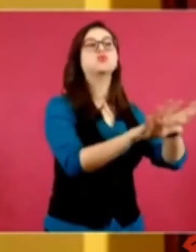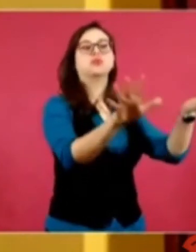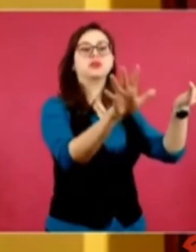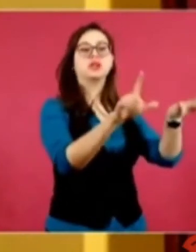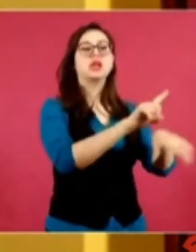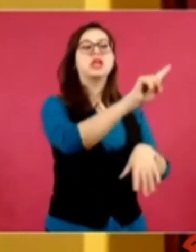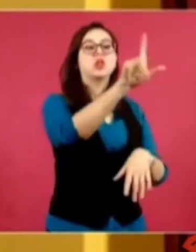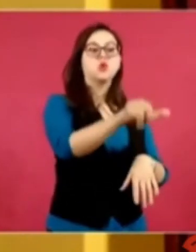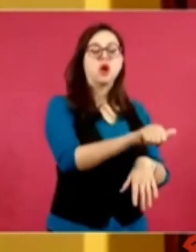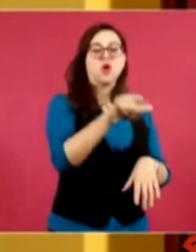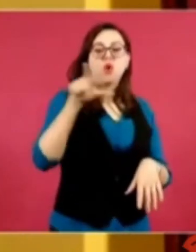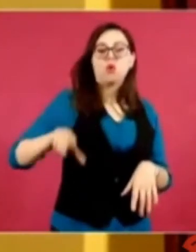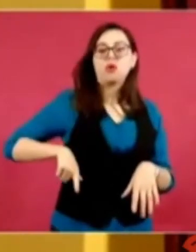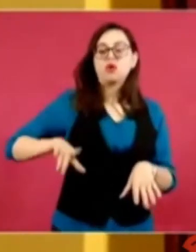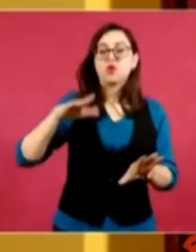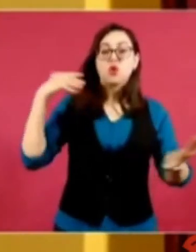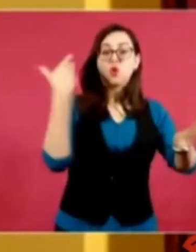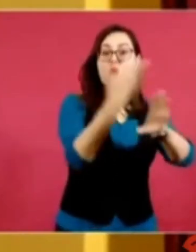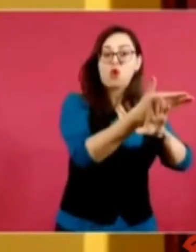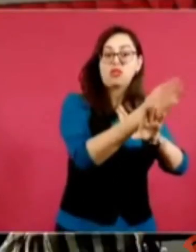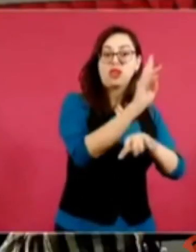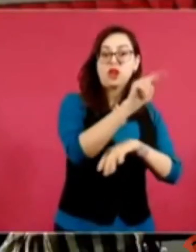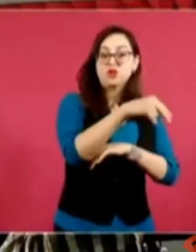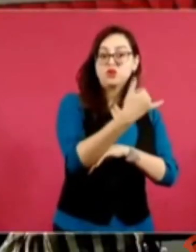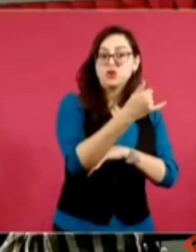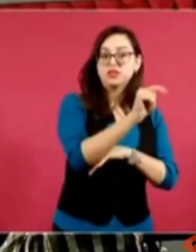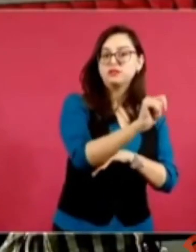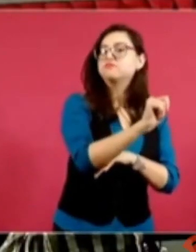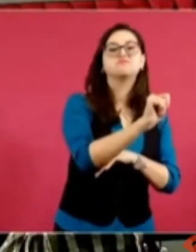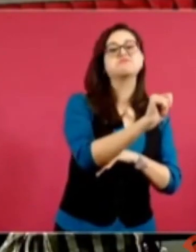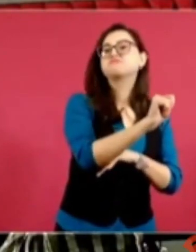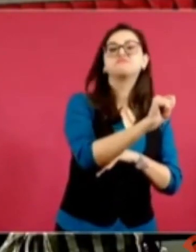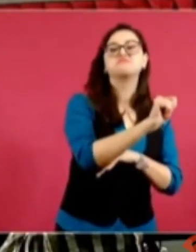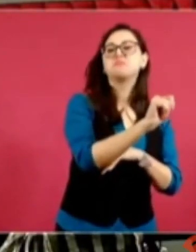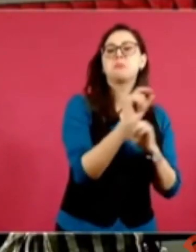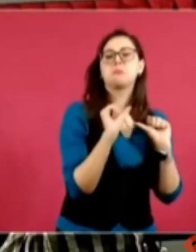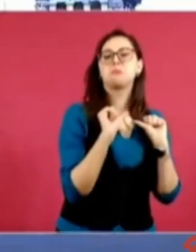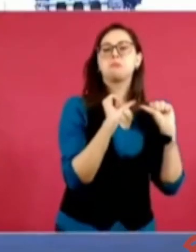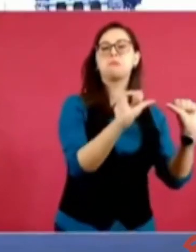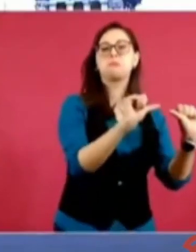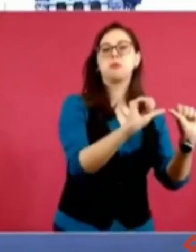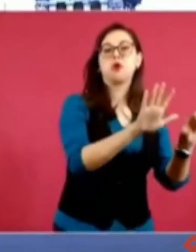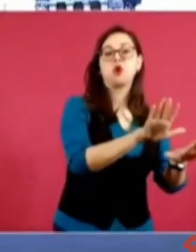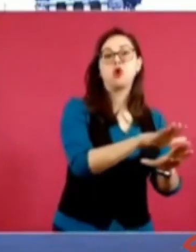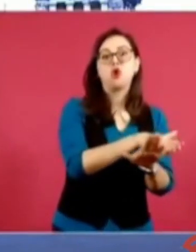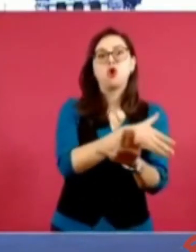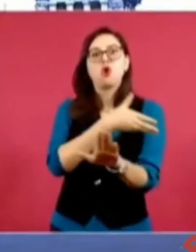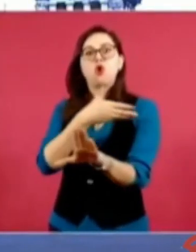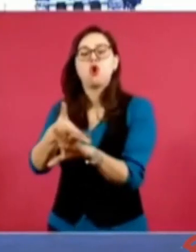y meten a la cárcel Assange y al New York Times